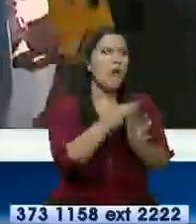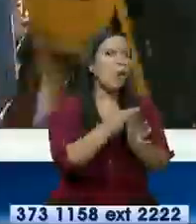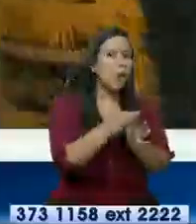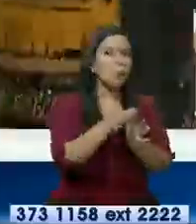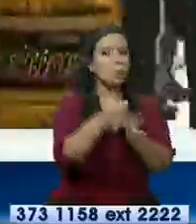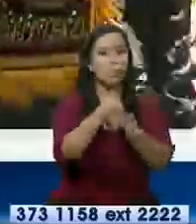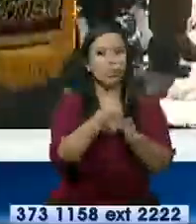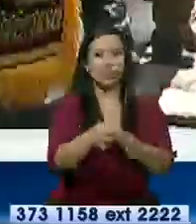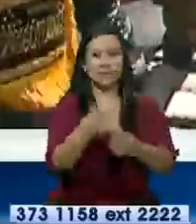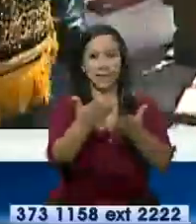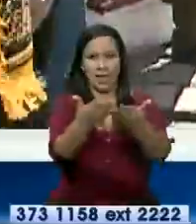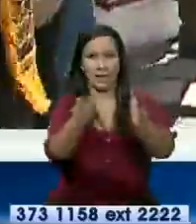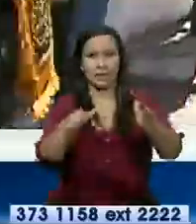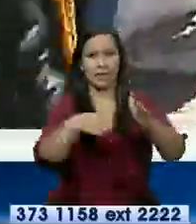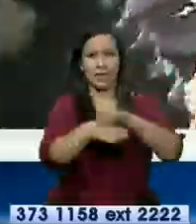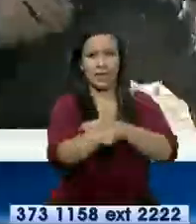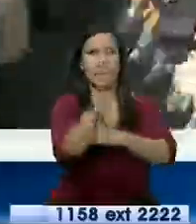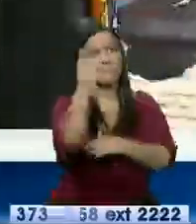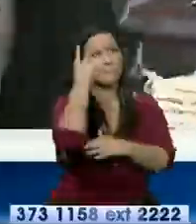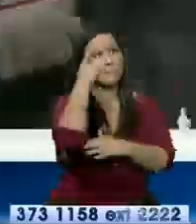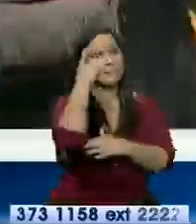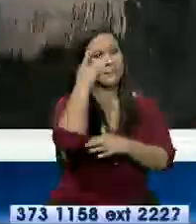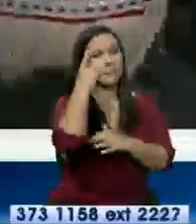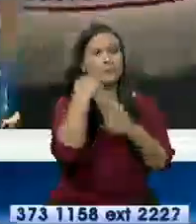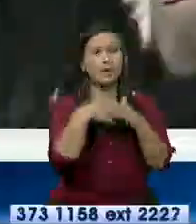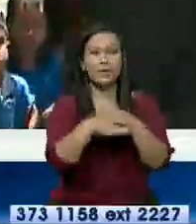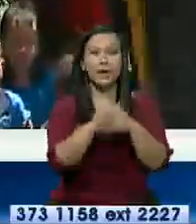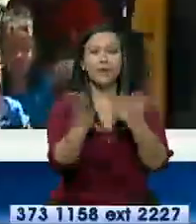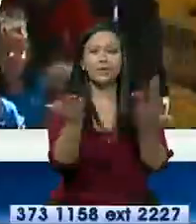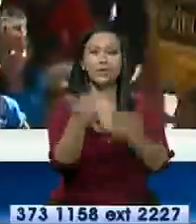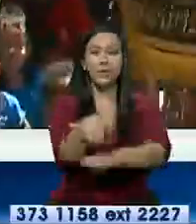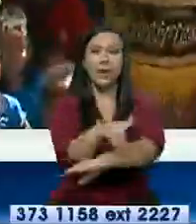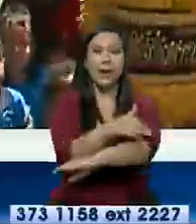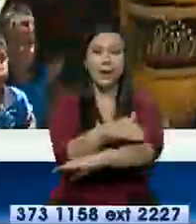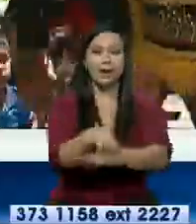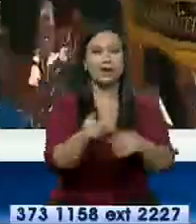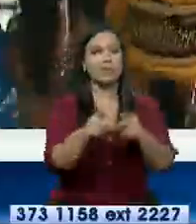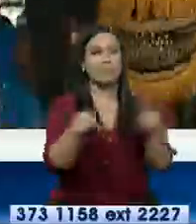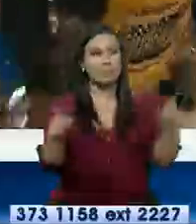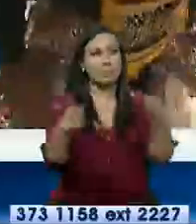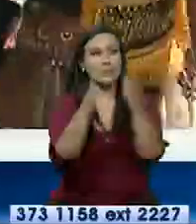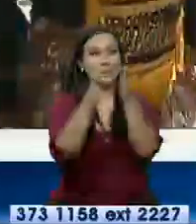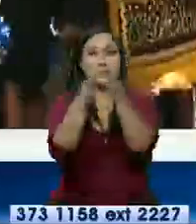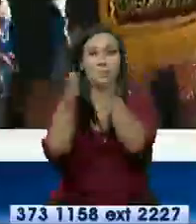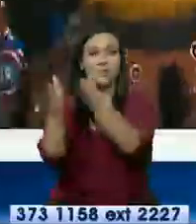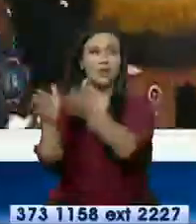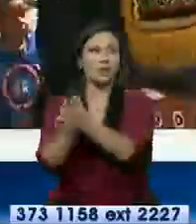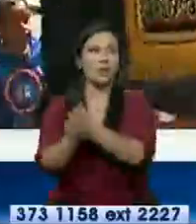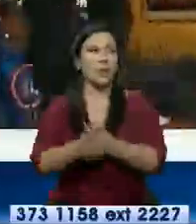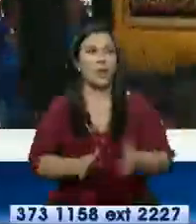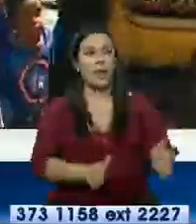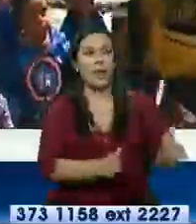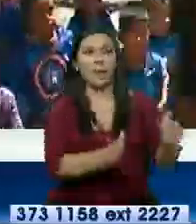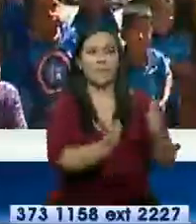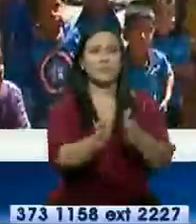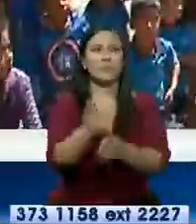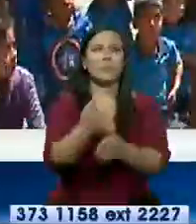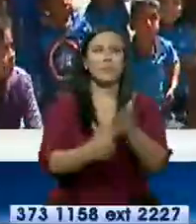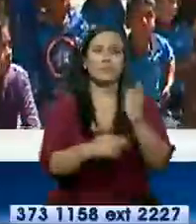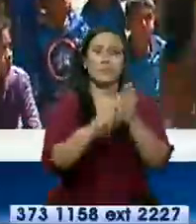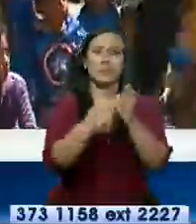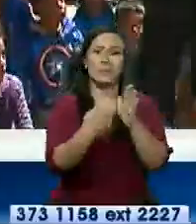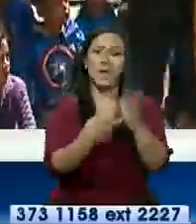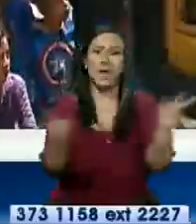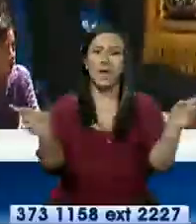partida durante su desplazamiento por las calles, plazas, cementeras, caminos. Es, de suma,